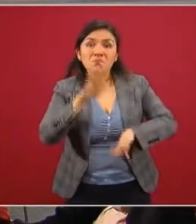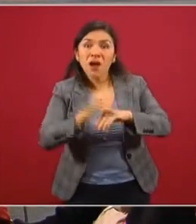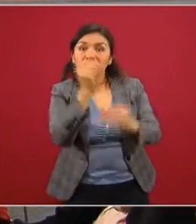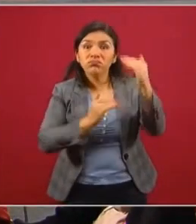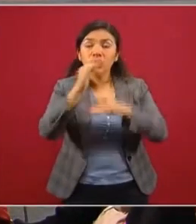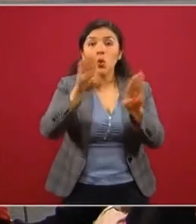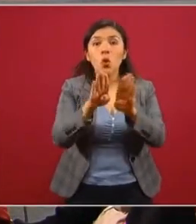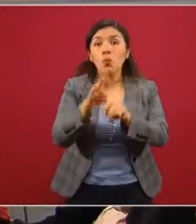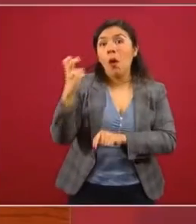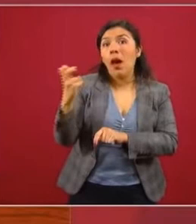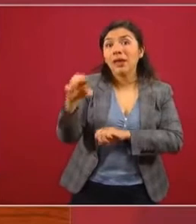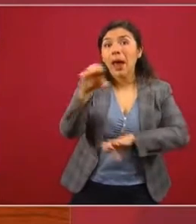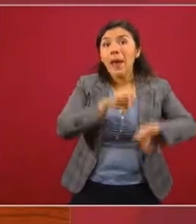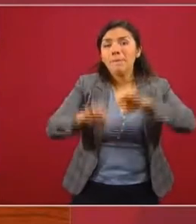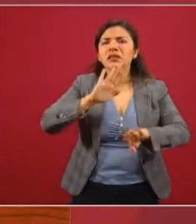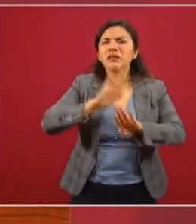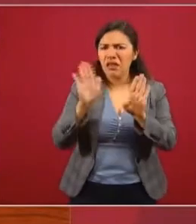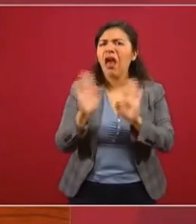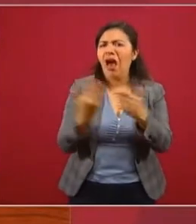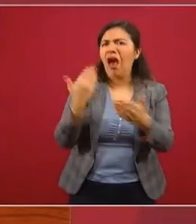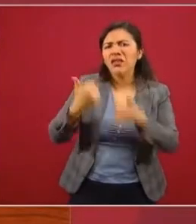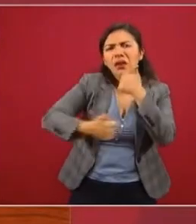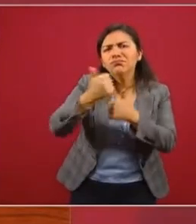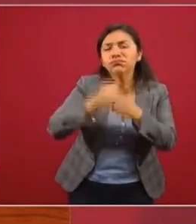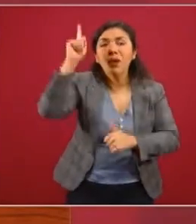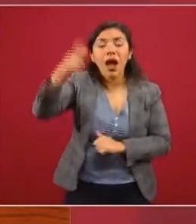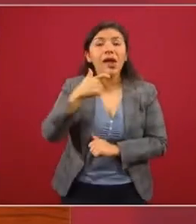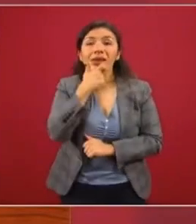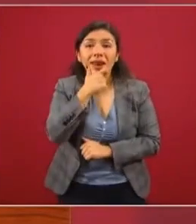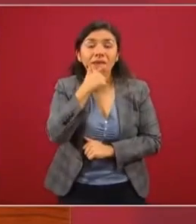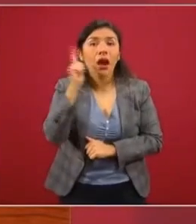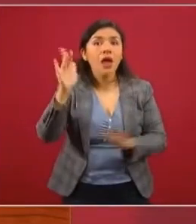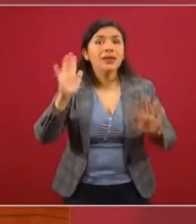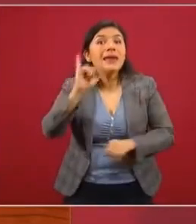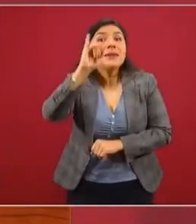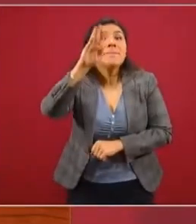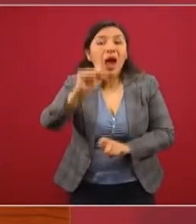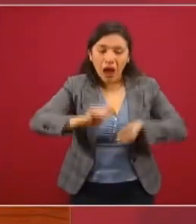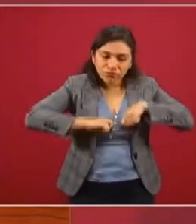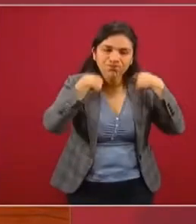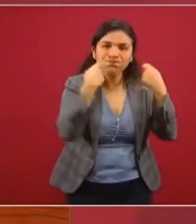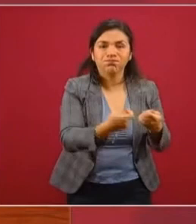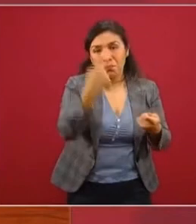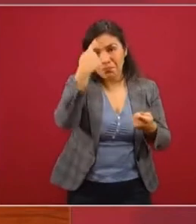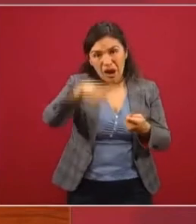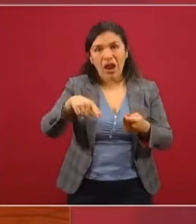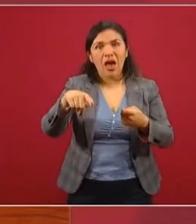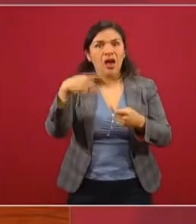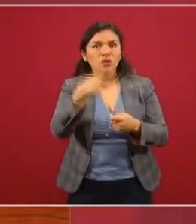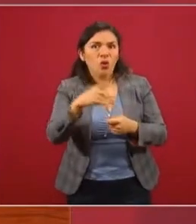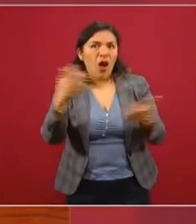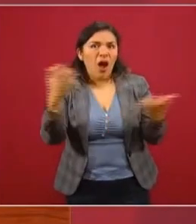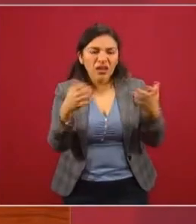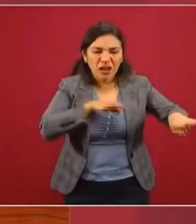microempresa, que de hecho había competido ya en Inglaterra, estaba muy cerca de ceder este desarrollo y todo este talento